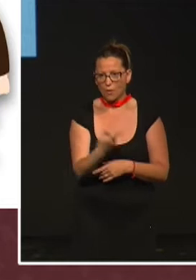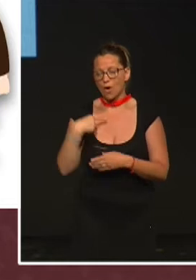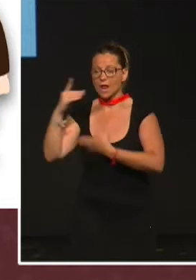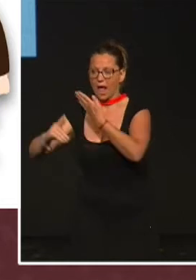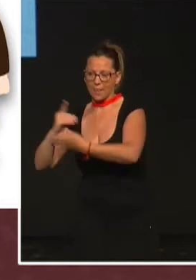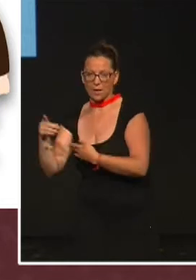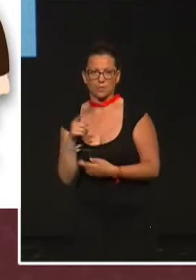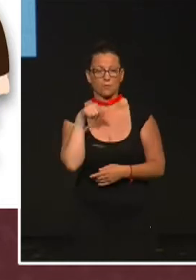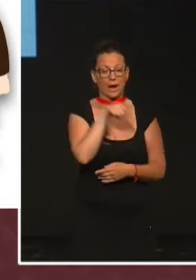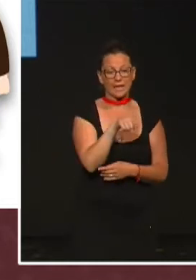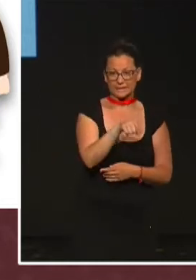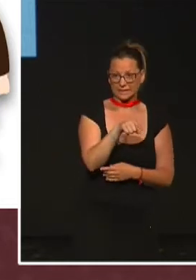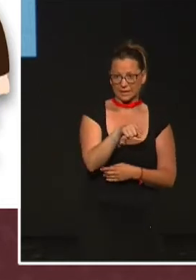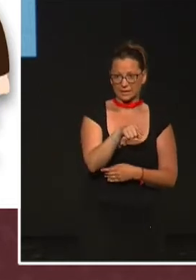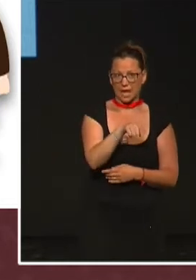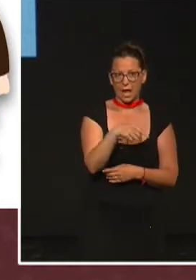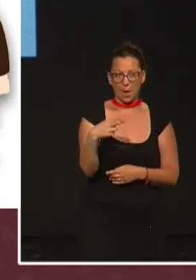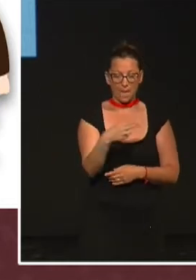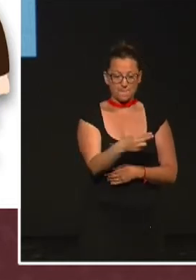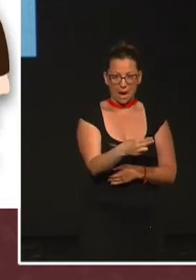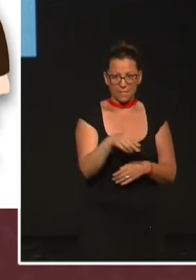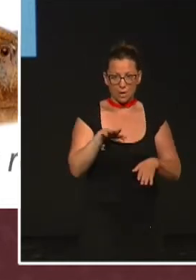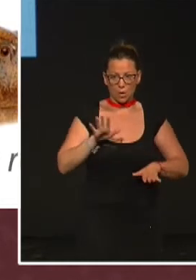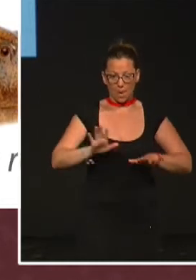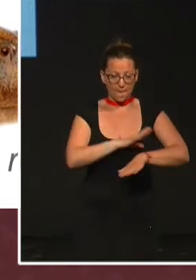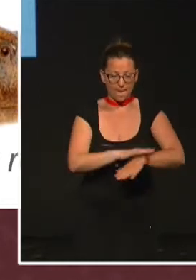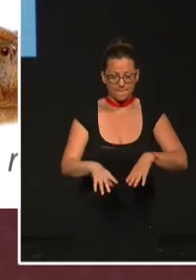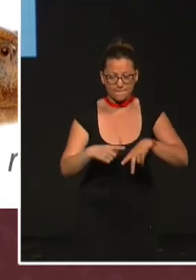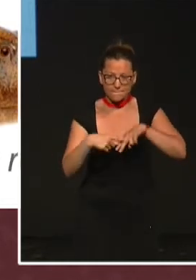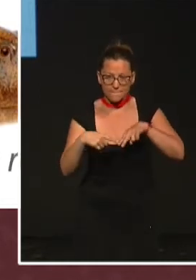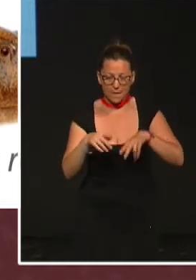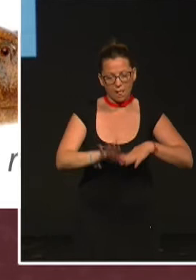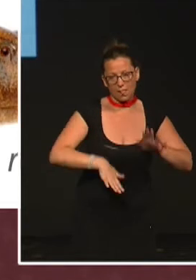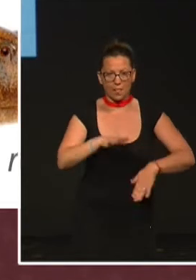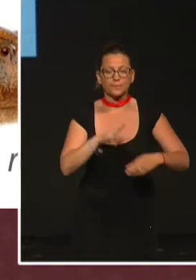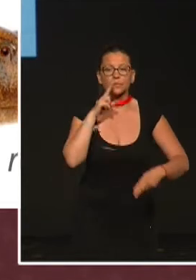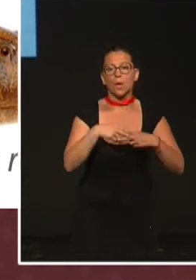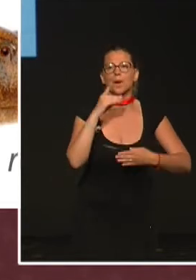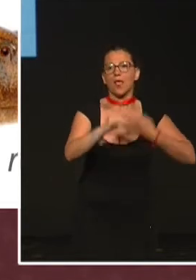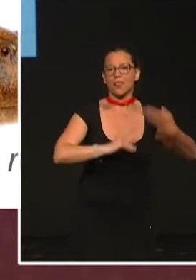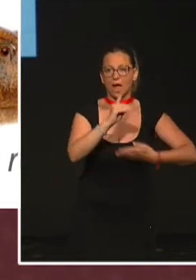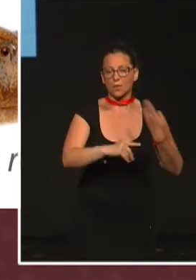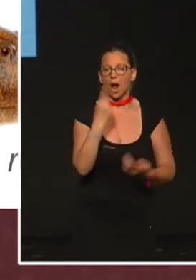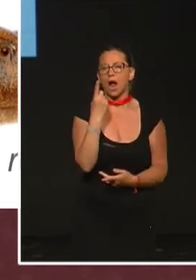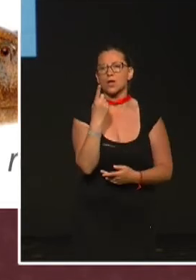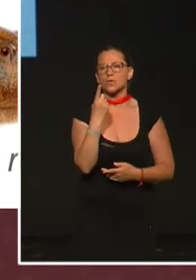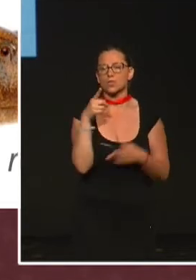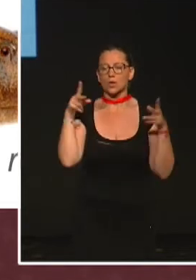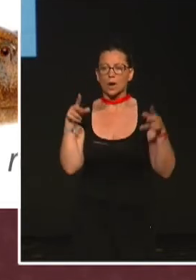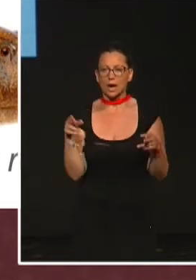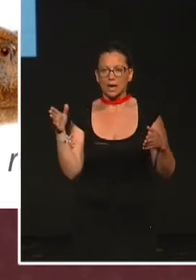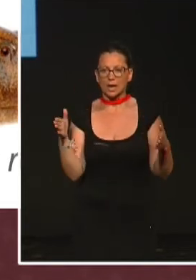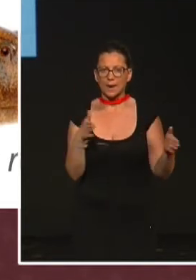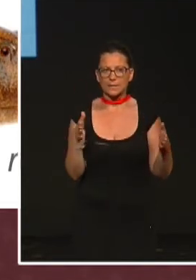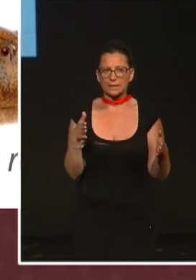un personaje que representa a un pez con patas y que se llama Darwin. En fin, que tenga un capítulo en el que expliquen el origen